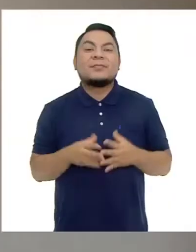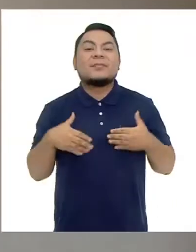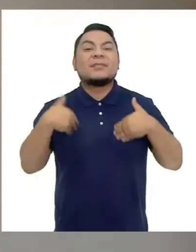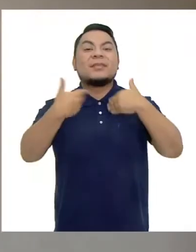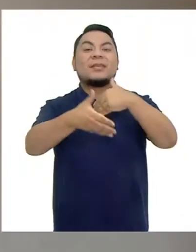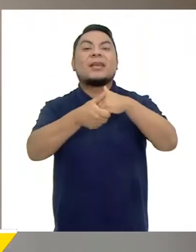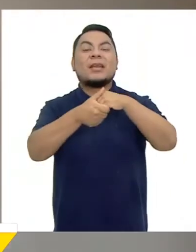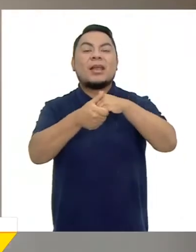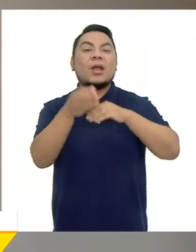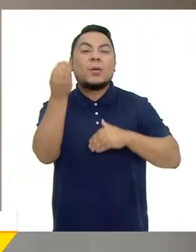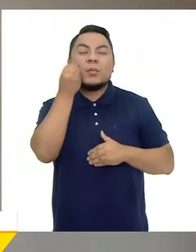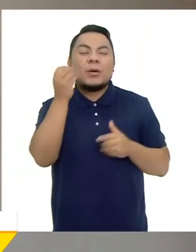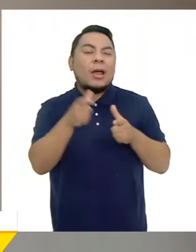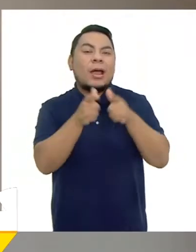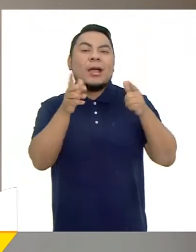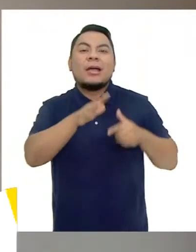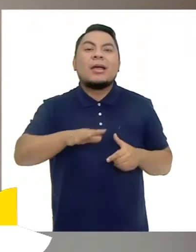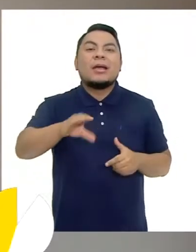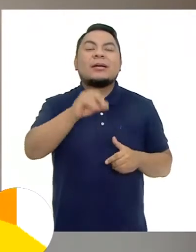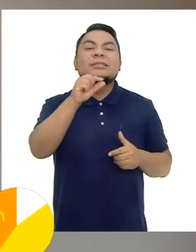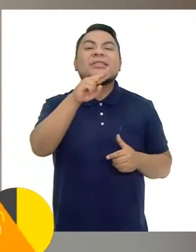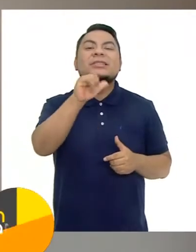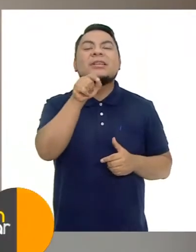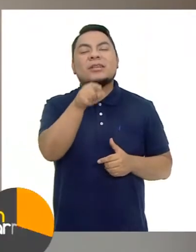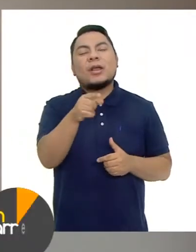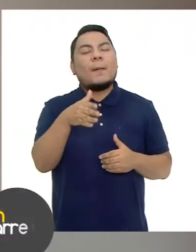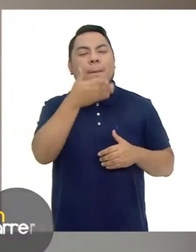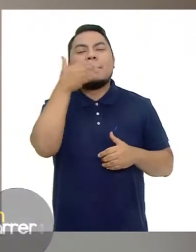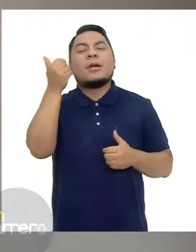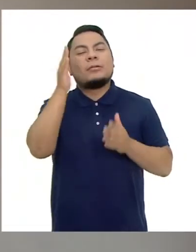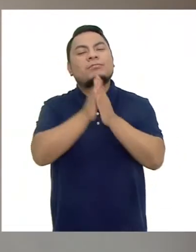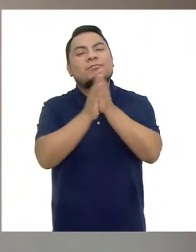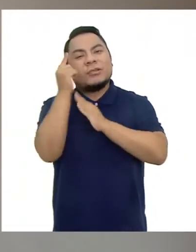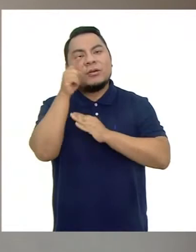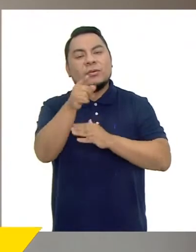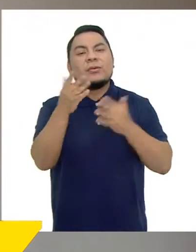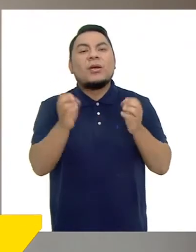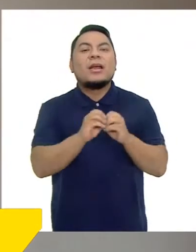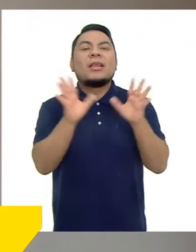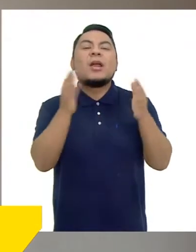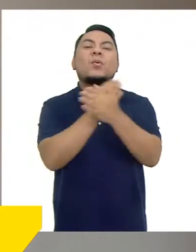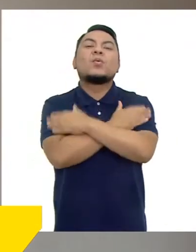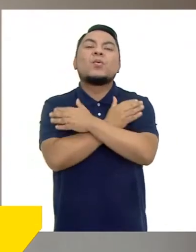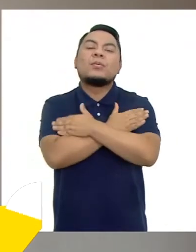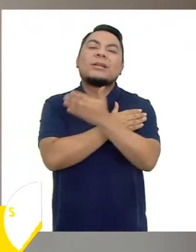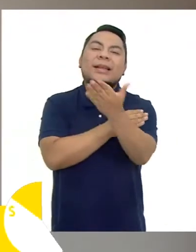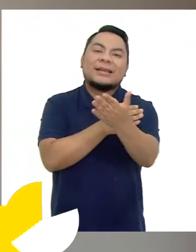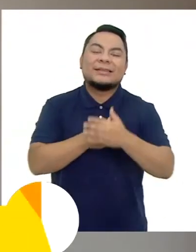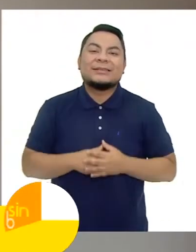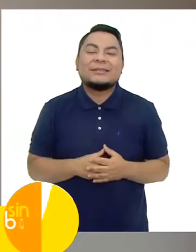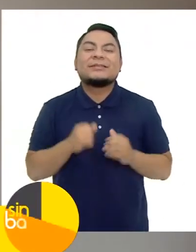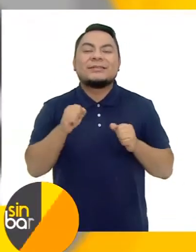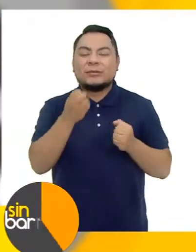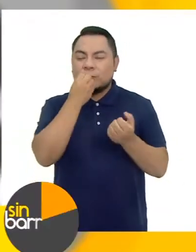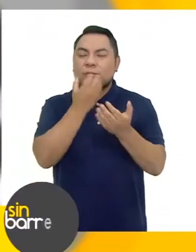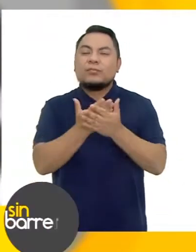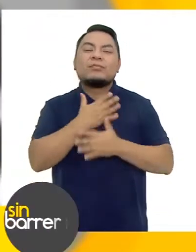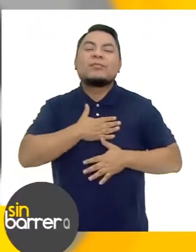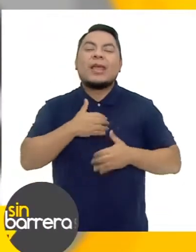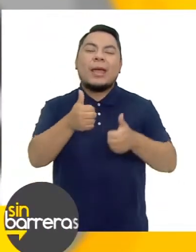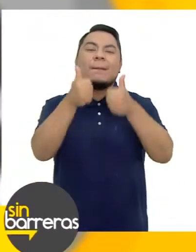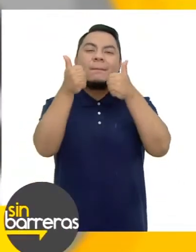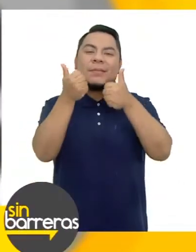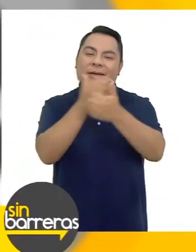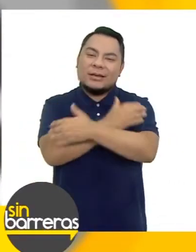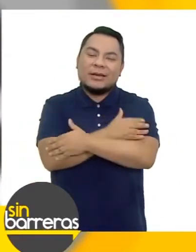Quiero mandarle Un beso Muy grande A Gina Los mejores deseos En este Día de cumpleaños Que las